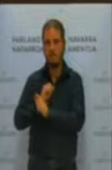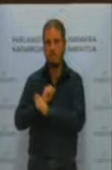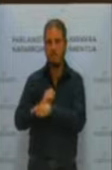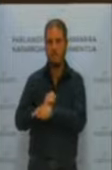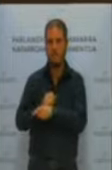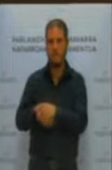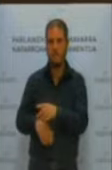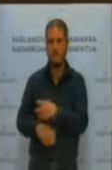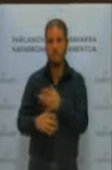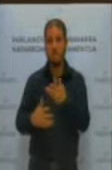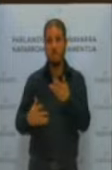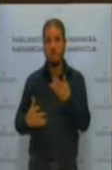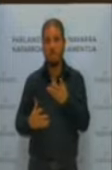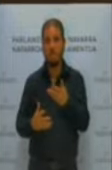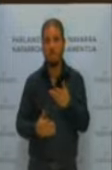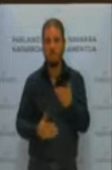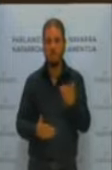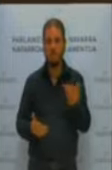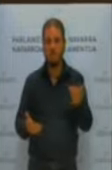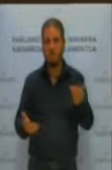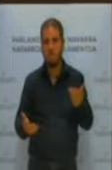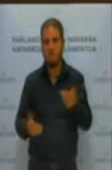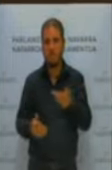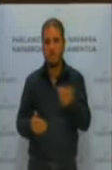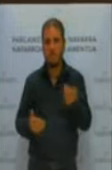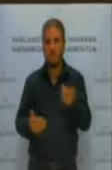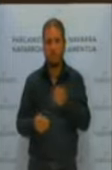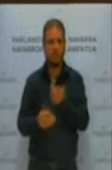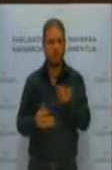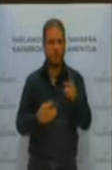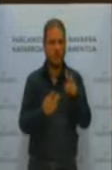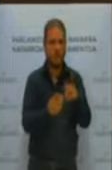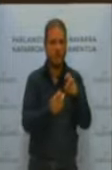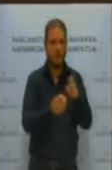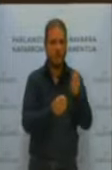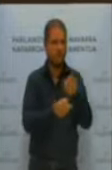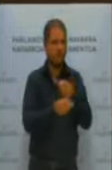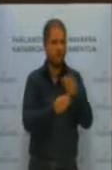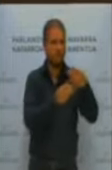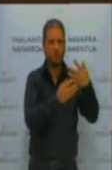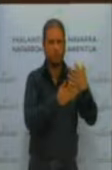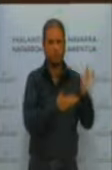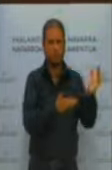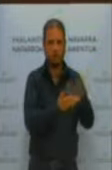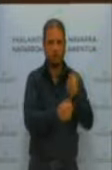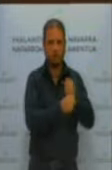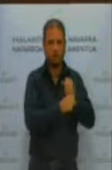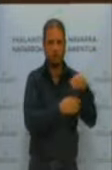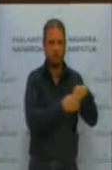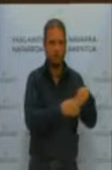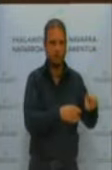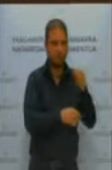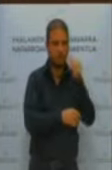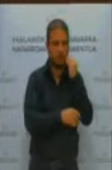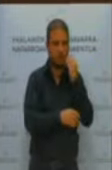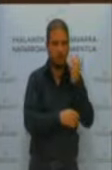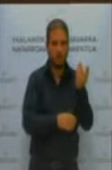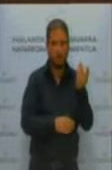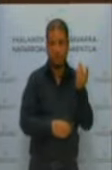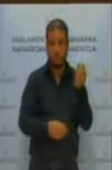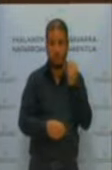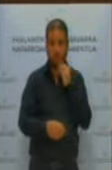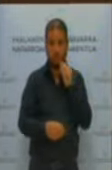¿qué quiere que le diga? ¿Son tontos todos los de Hacienda? Pues yo creo que no. Por lo tanto, bueno, yo no me veo al señor Aramburu